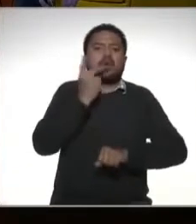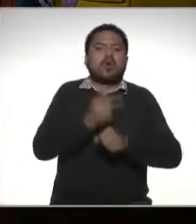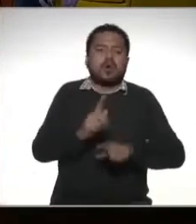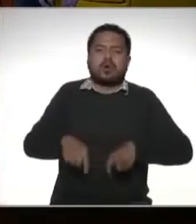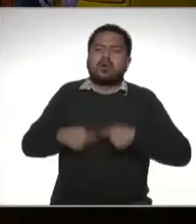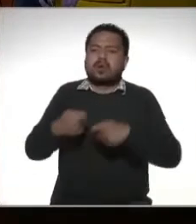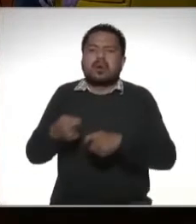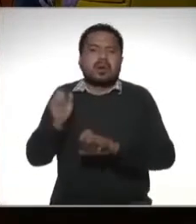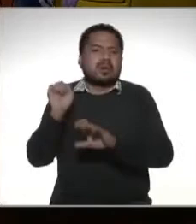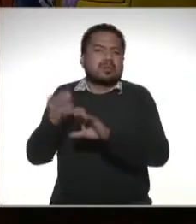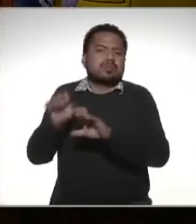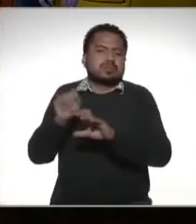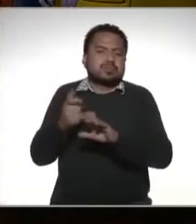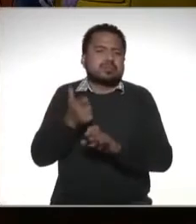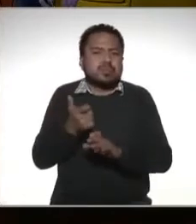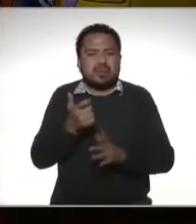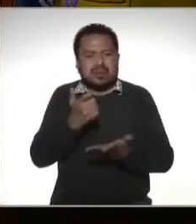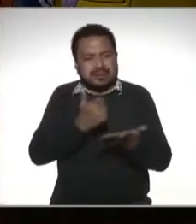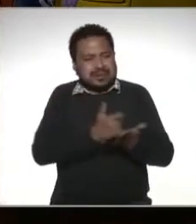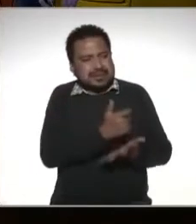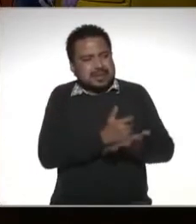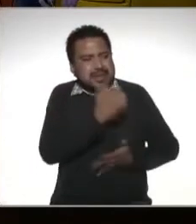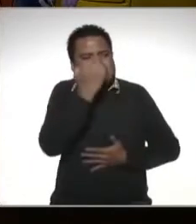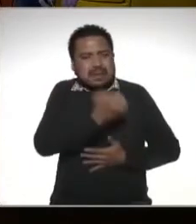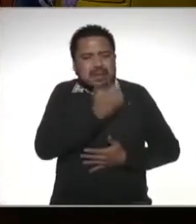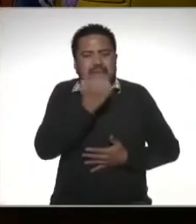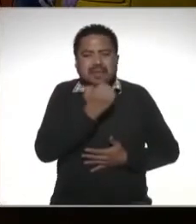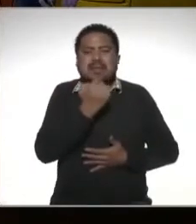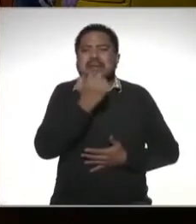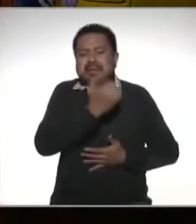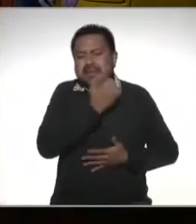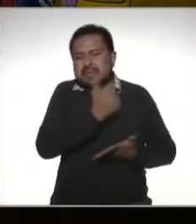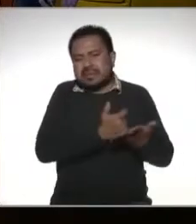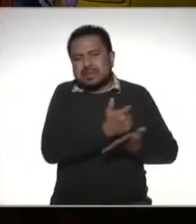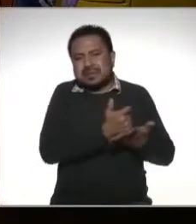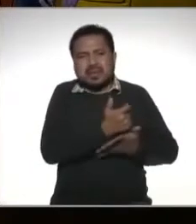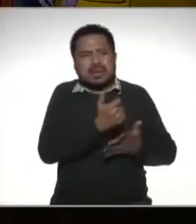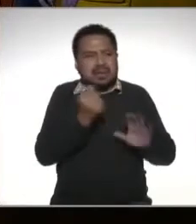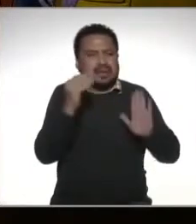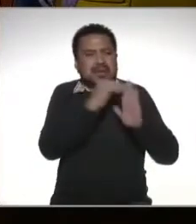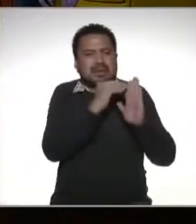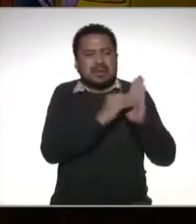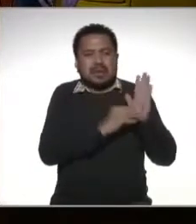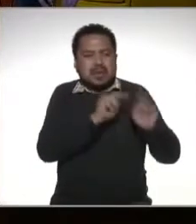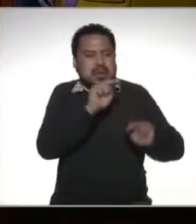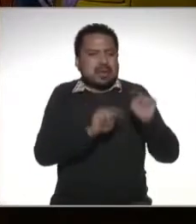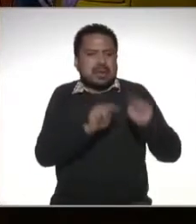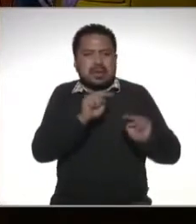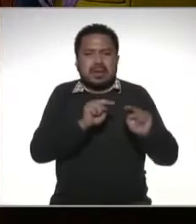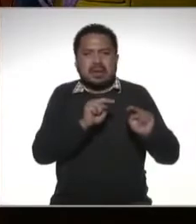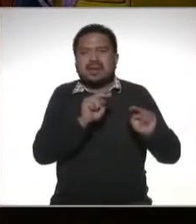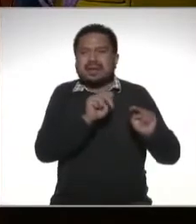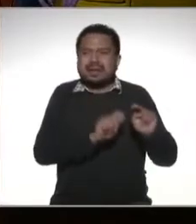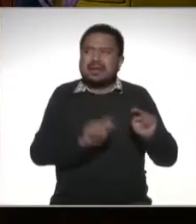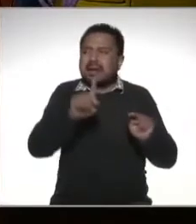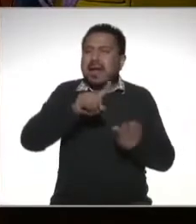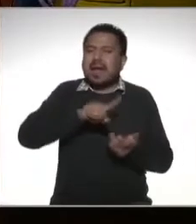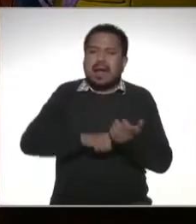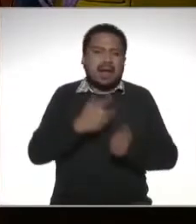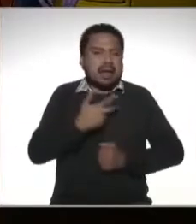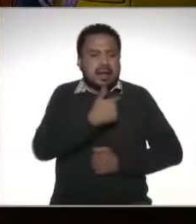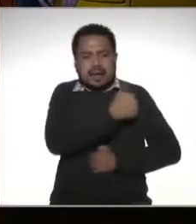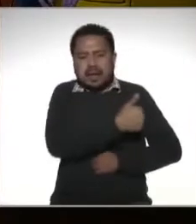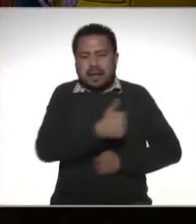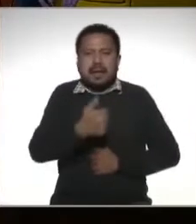a la cuenta de ahorro colegiaturas en el caso de las colegiaturas hay montos específicos por los niveles académicos de los de los que están los niños